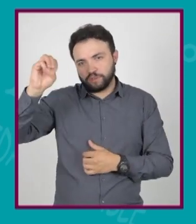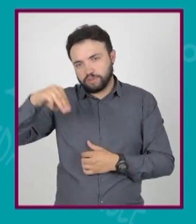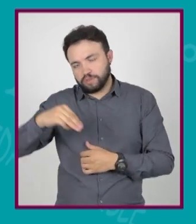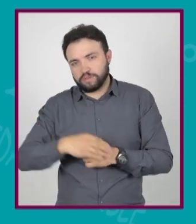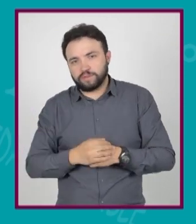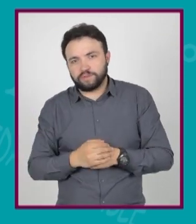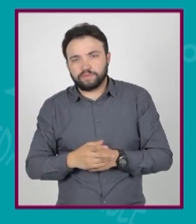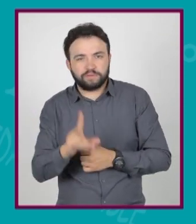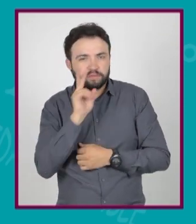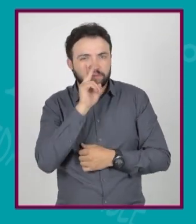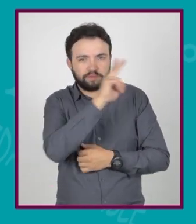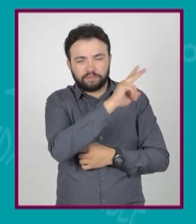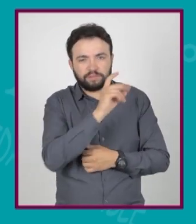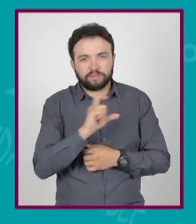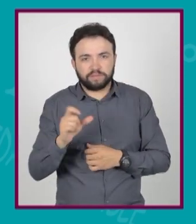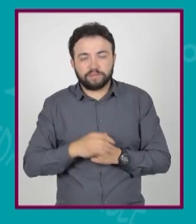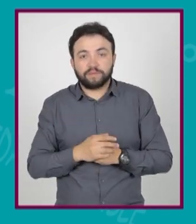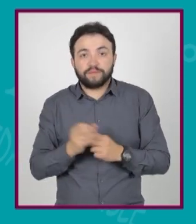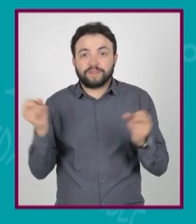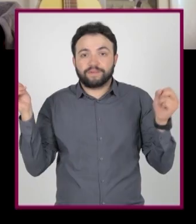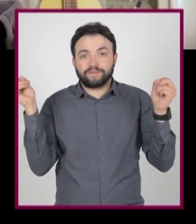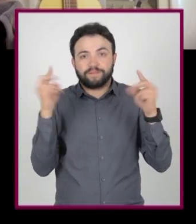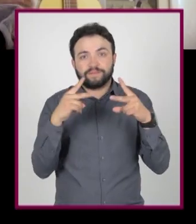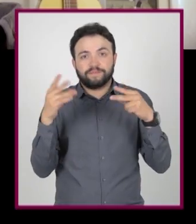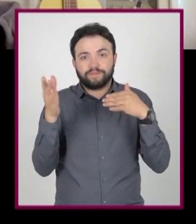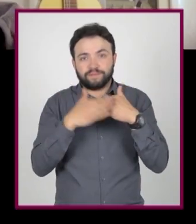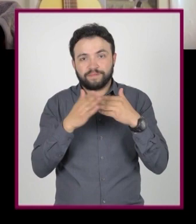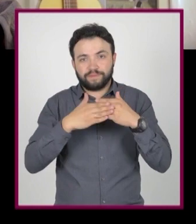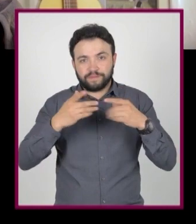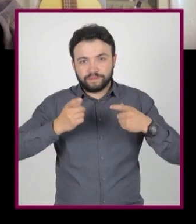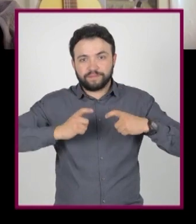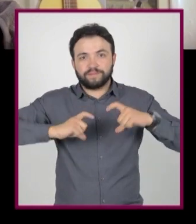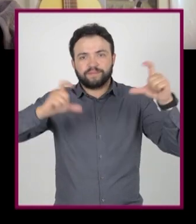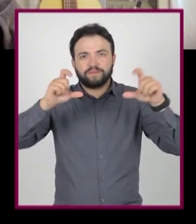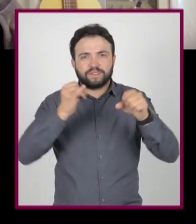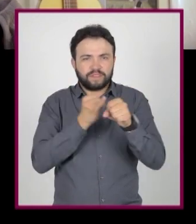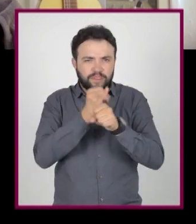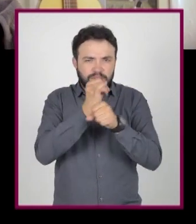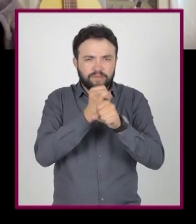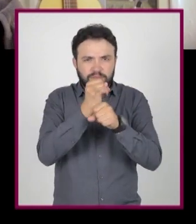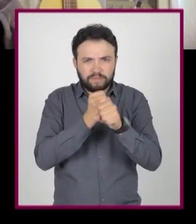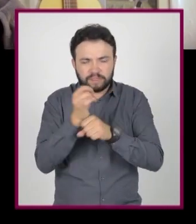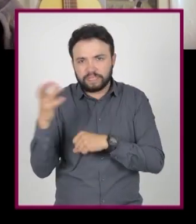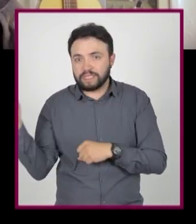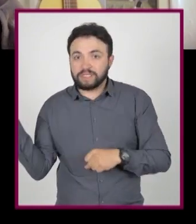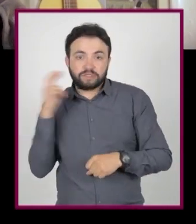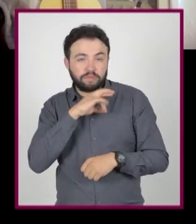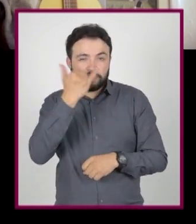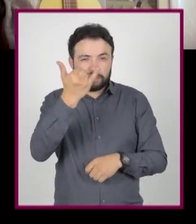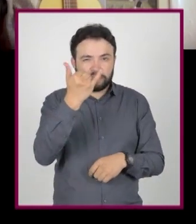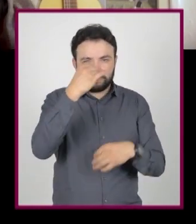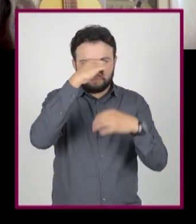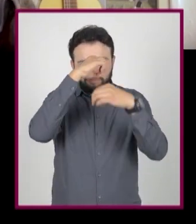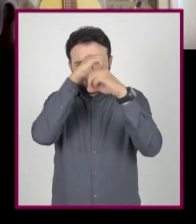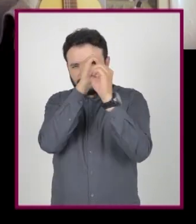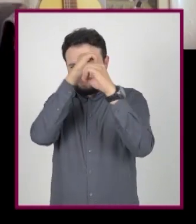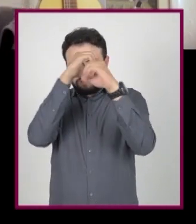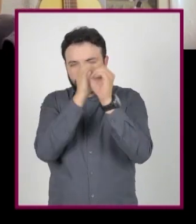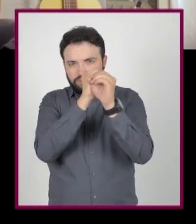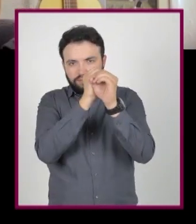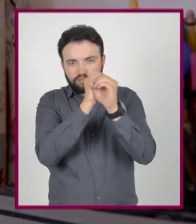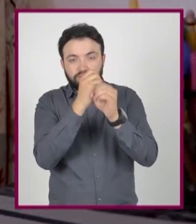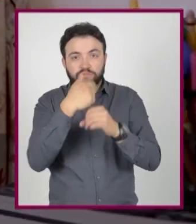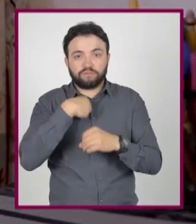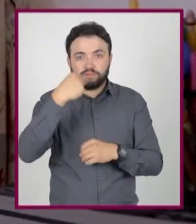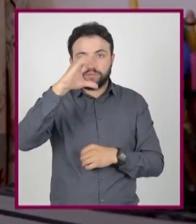.com.media.superior.mxz. Nos vemos en el siguiente programa de investigadores rápidos y